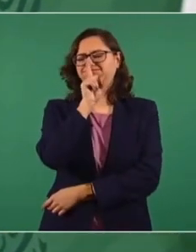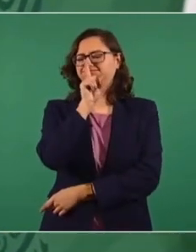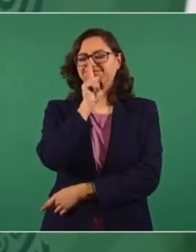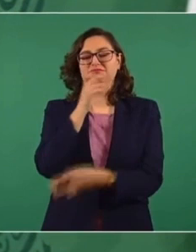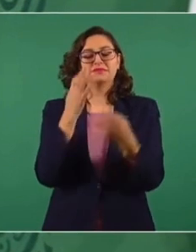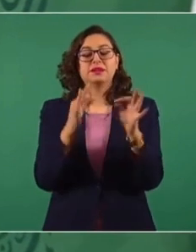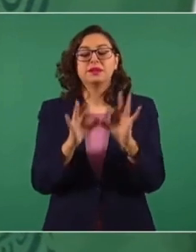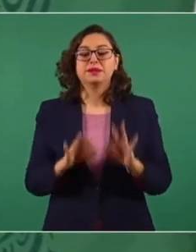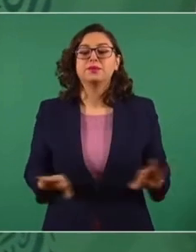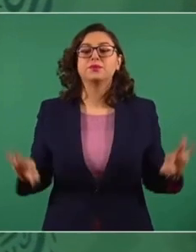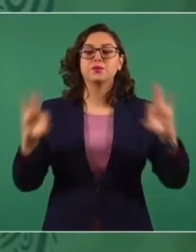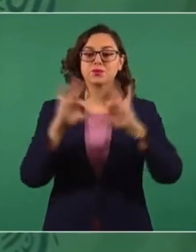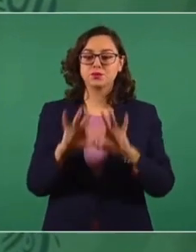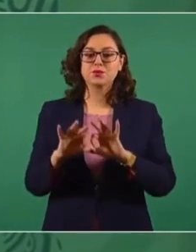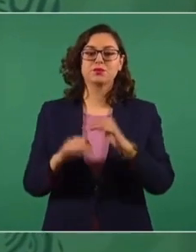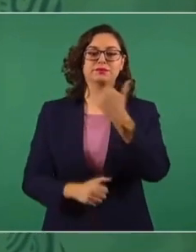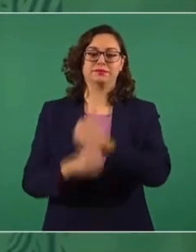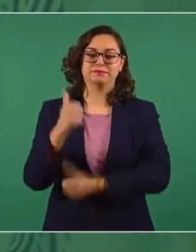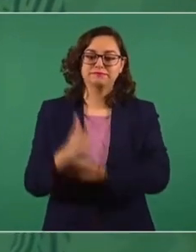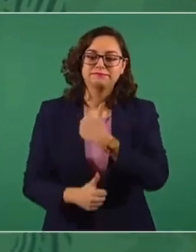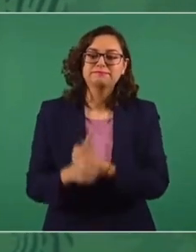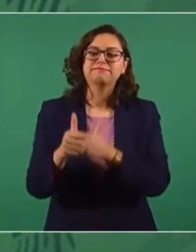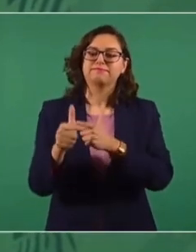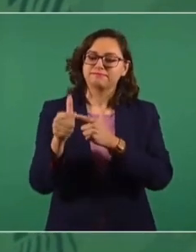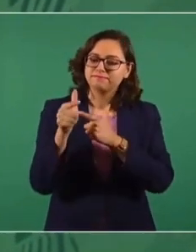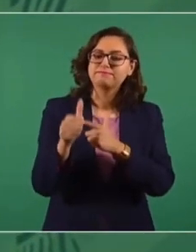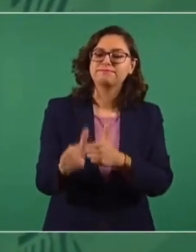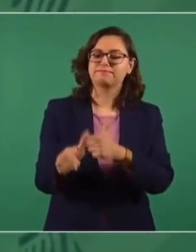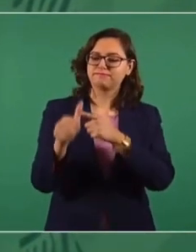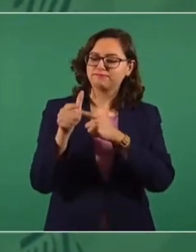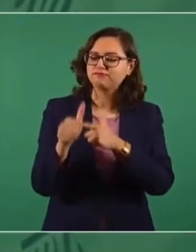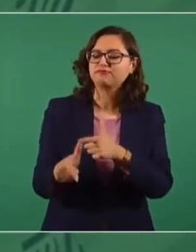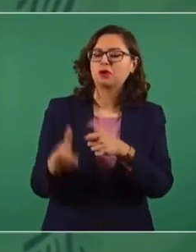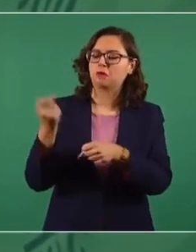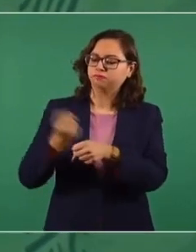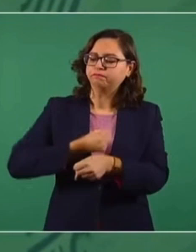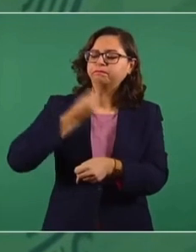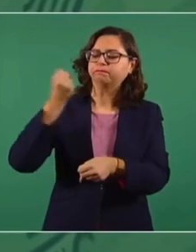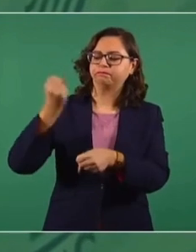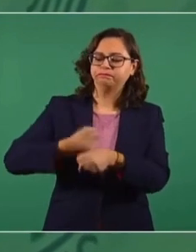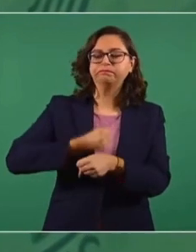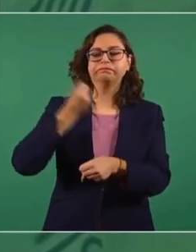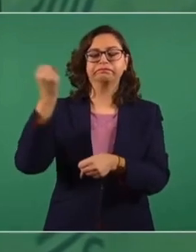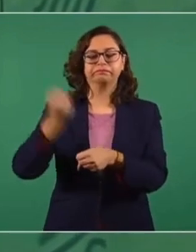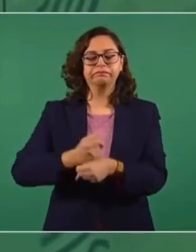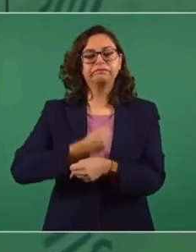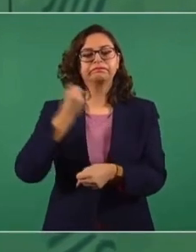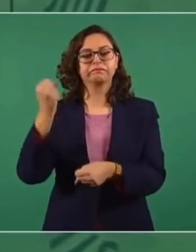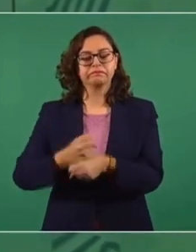seguir practicando el deporte, no